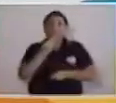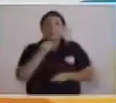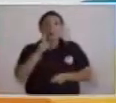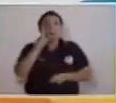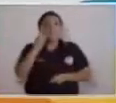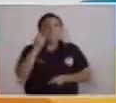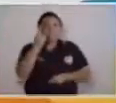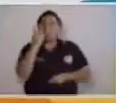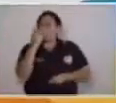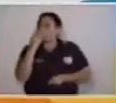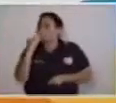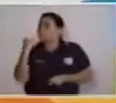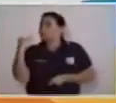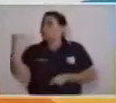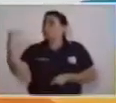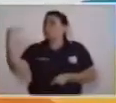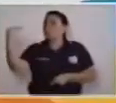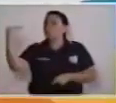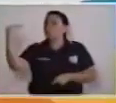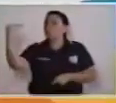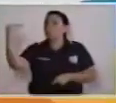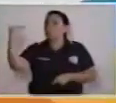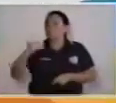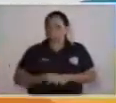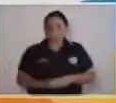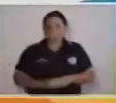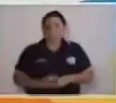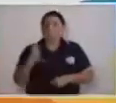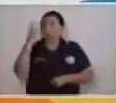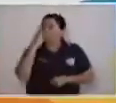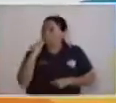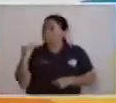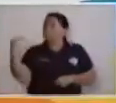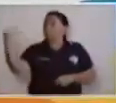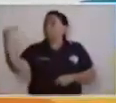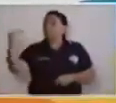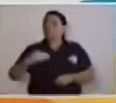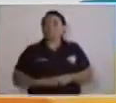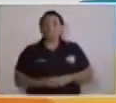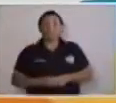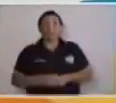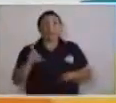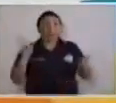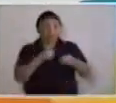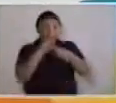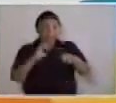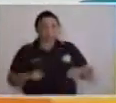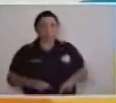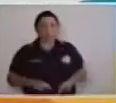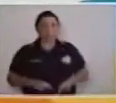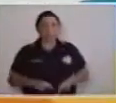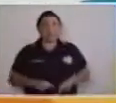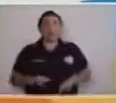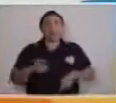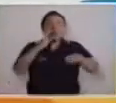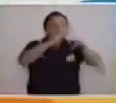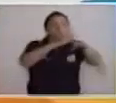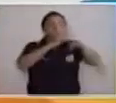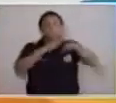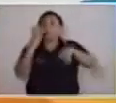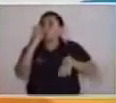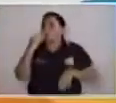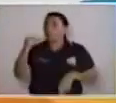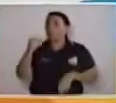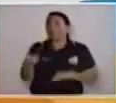lobo. Y para ser el lobo en lengua de señas es así. Muy bien. Y cantamos entonces. Vamos a